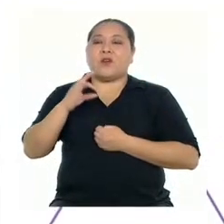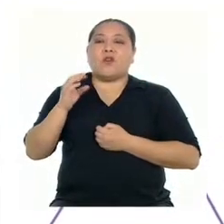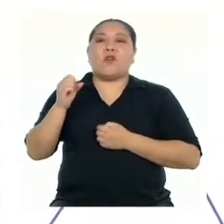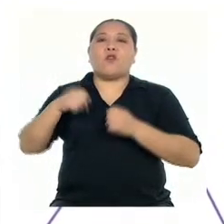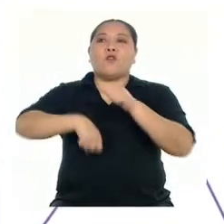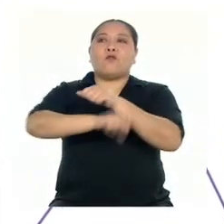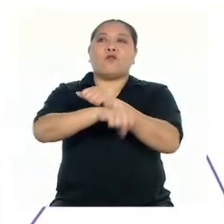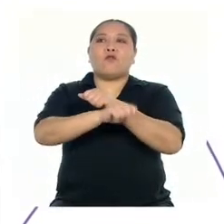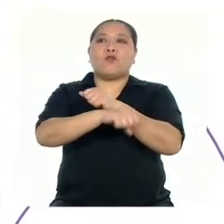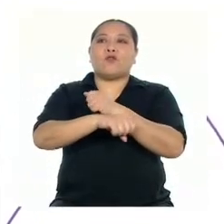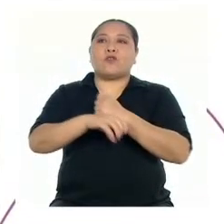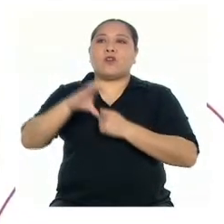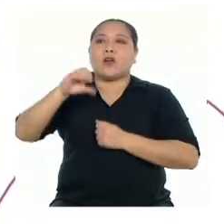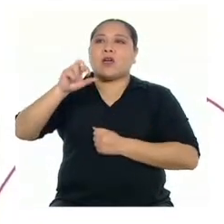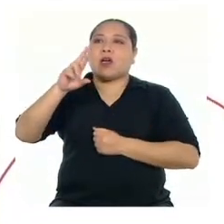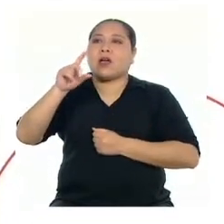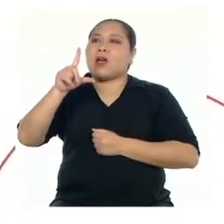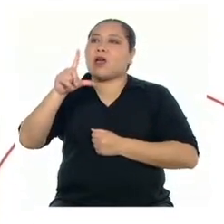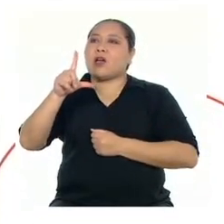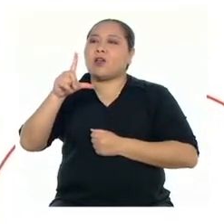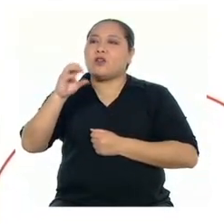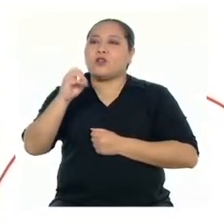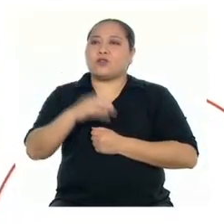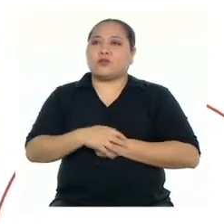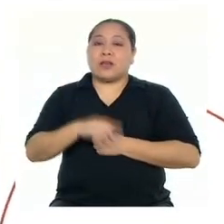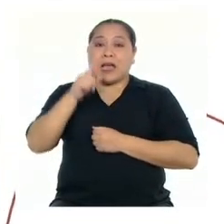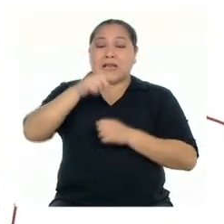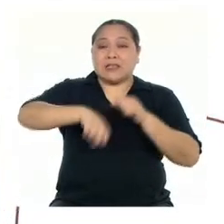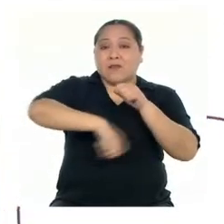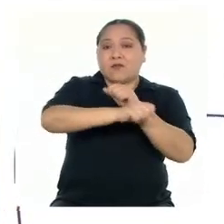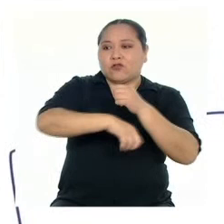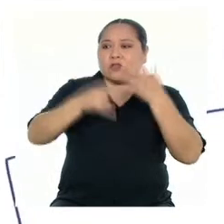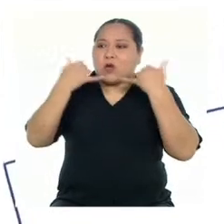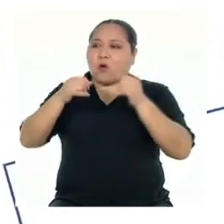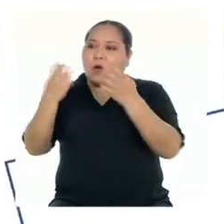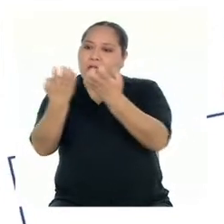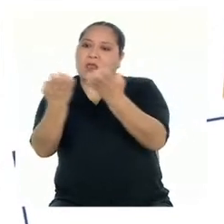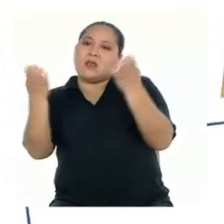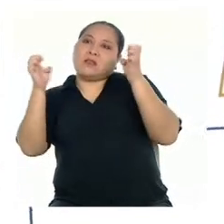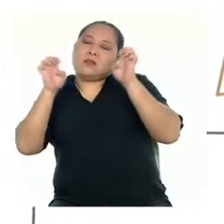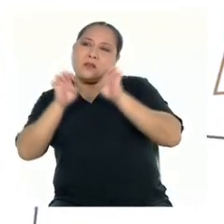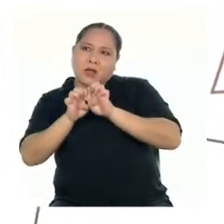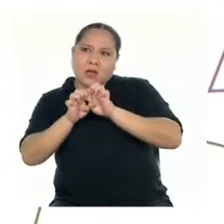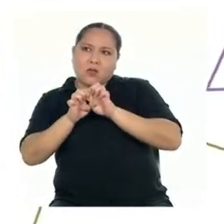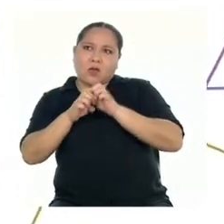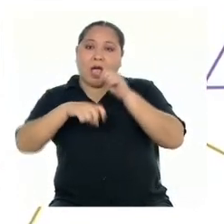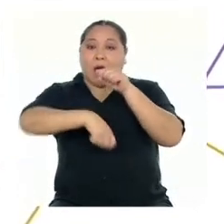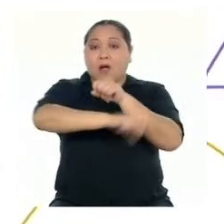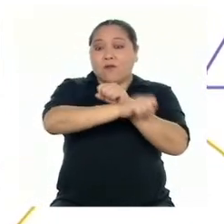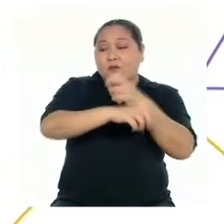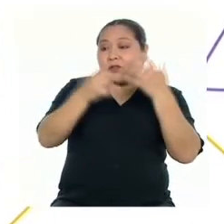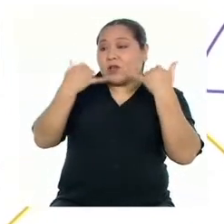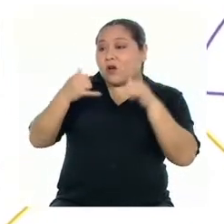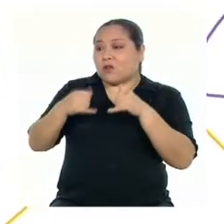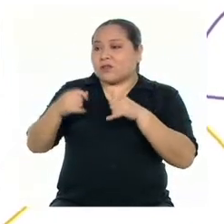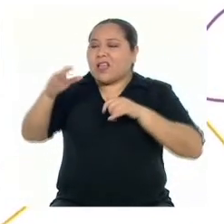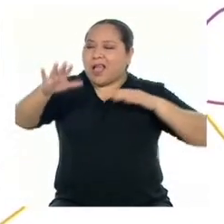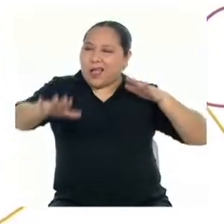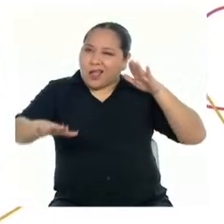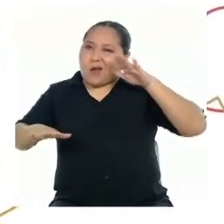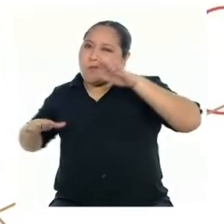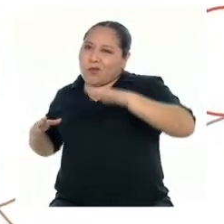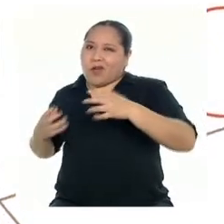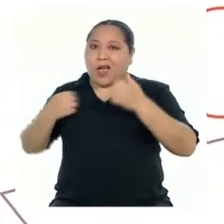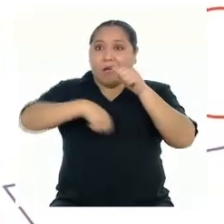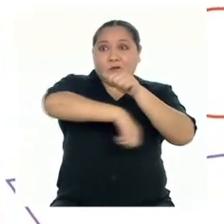Carlos Drummond de Andrade. ¿Al fútbol se juega en el estadio? Al fútbol se juega en la playa.